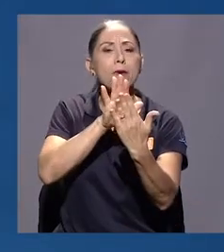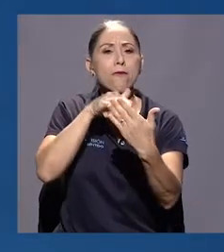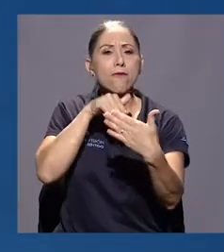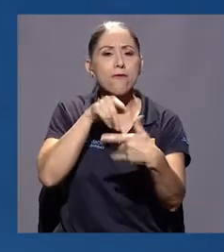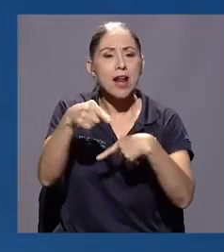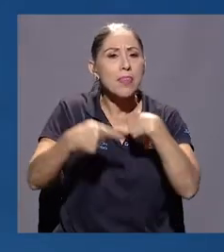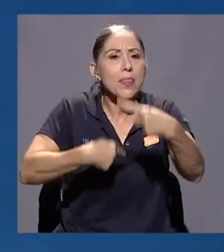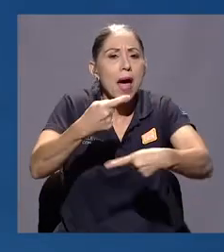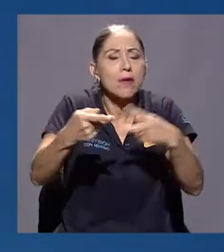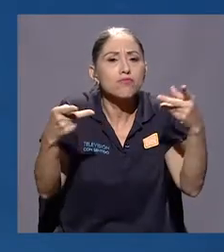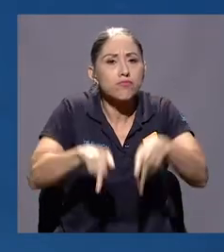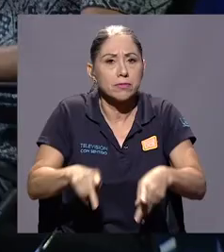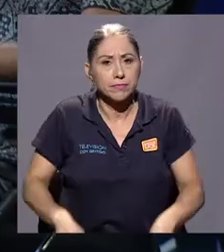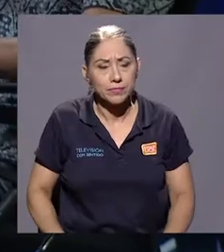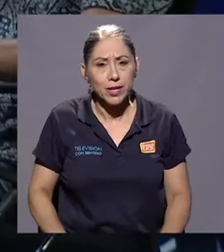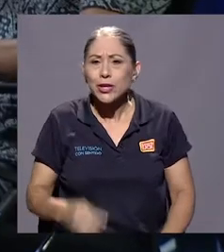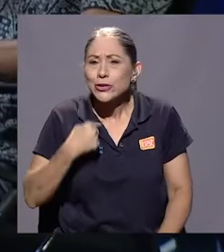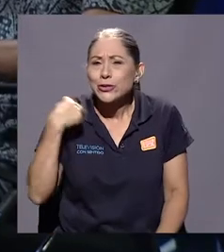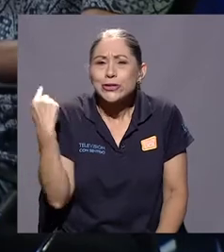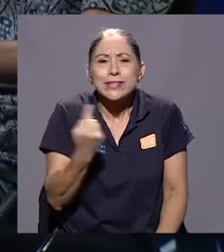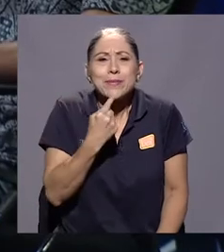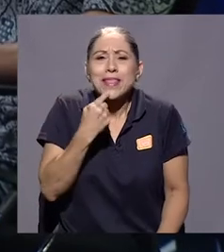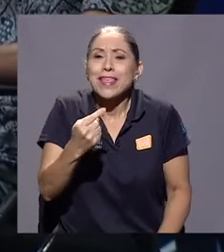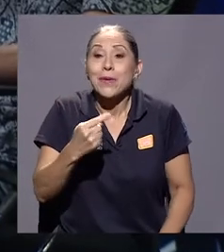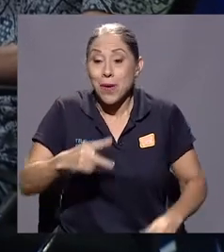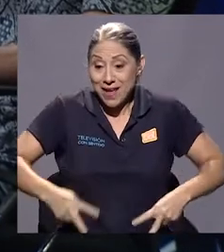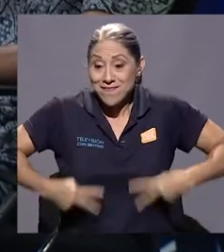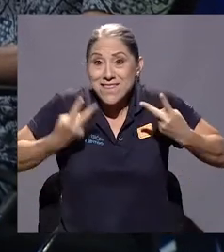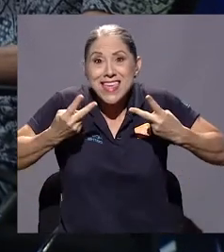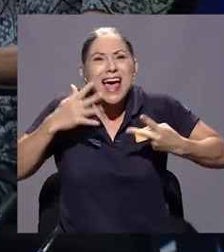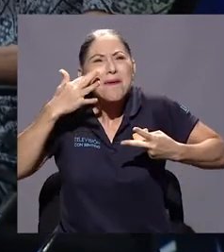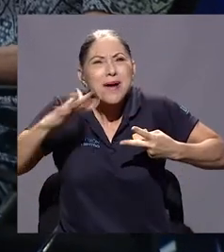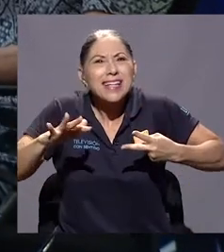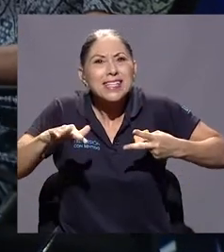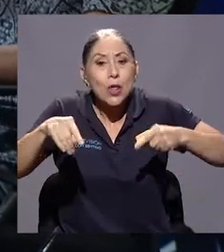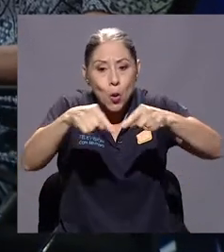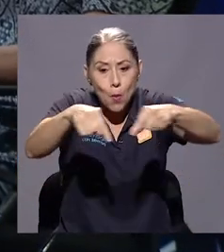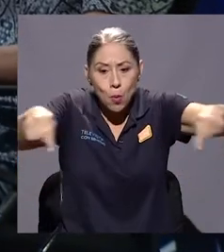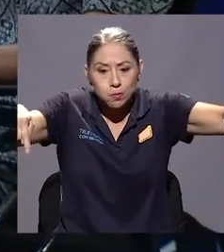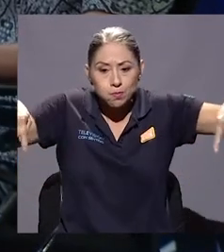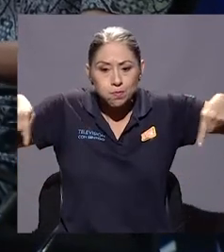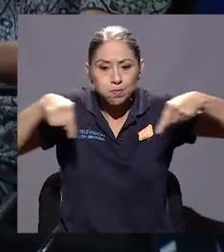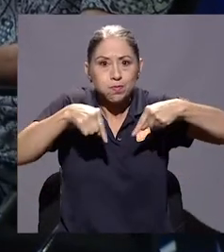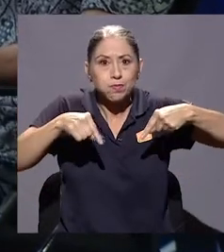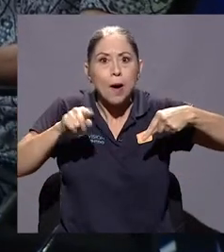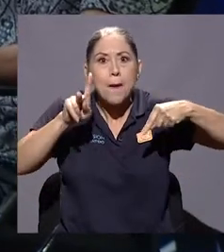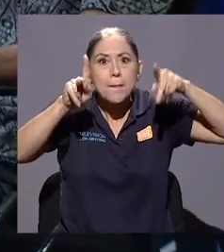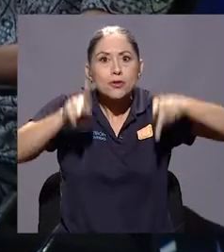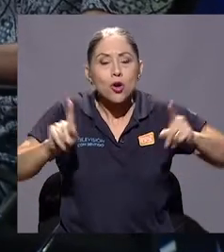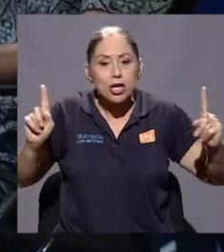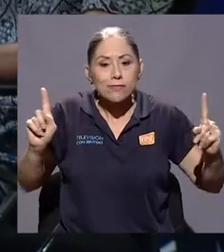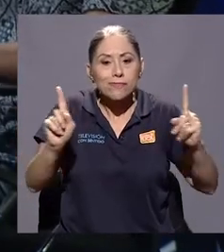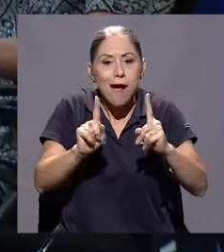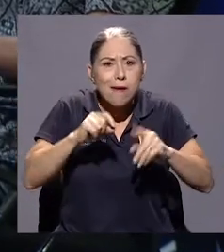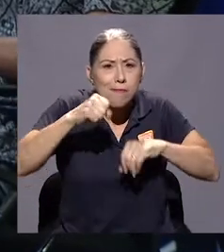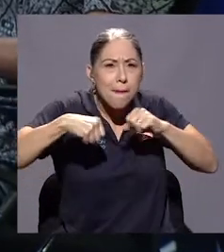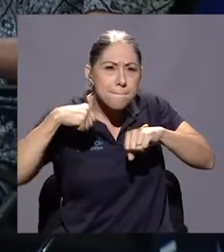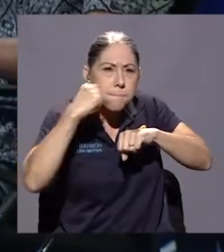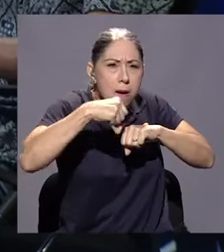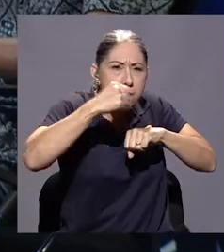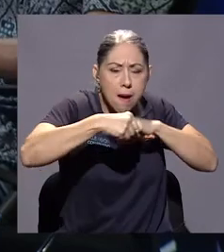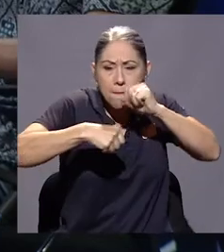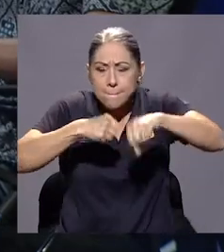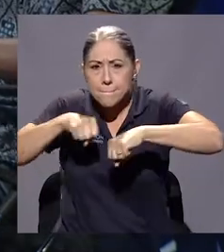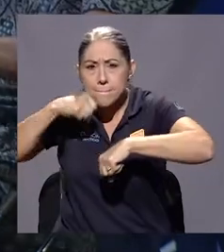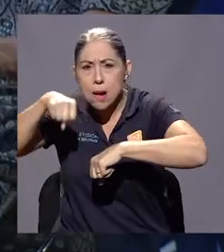Entonces, yo siempre he dicho que la vida es como un ring. Un ring, vos estás peleando, pasa un round, lo ganás, viene el